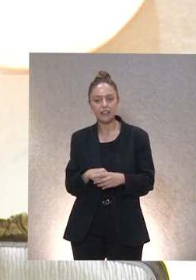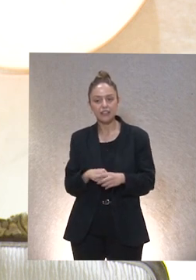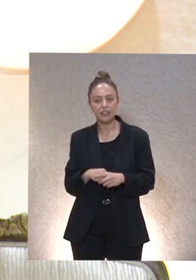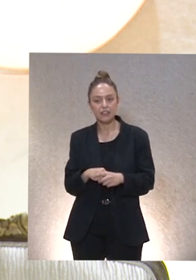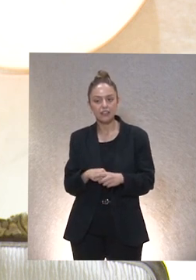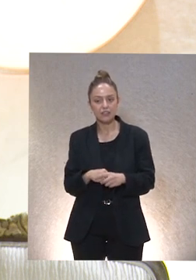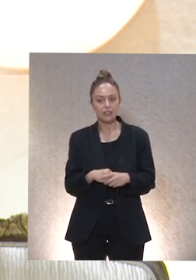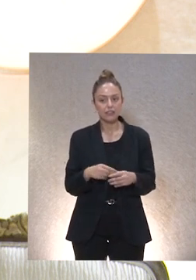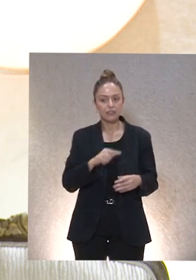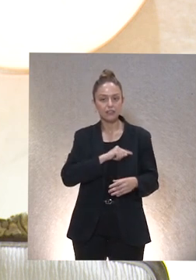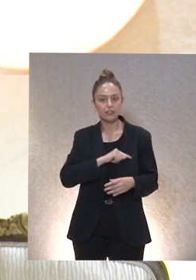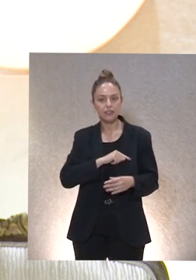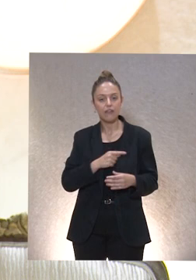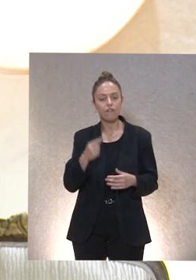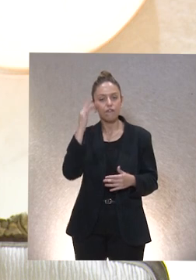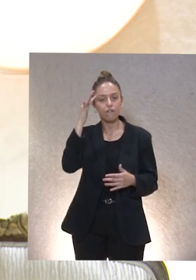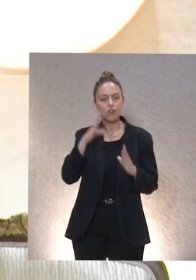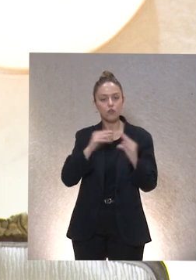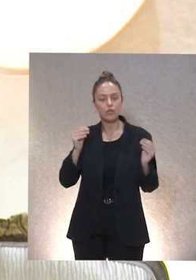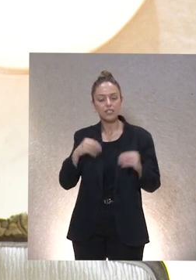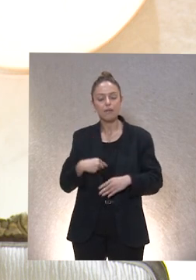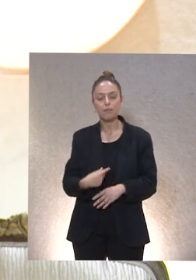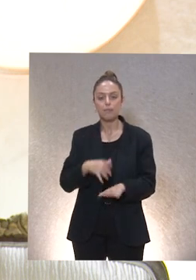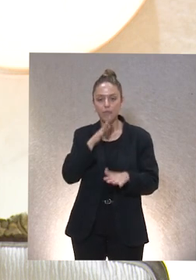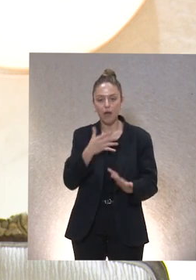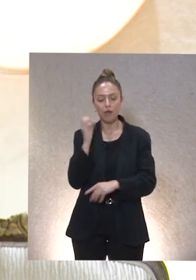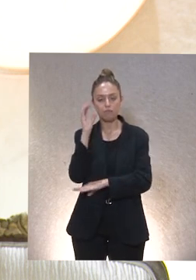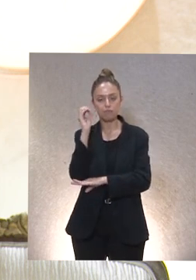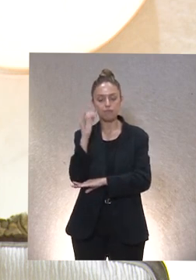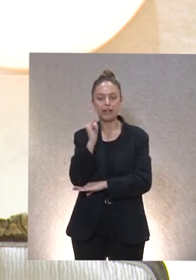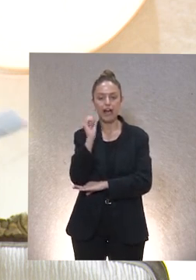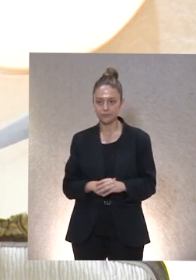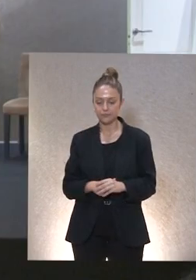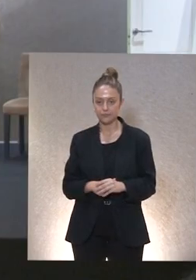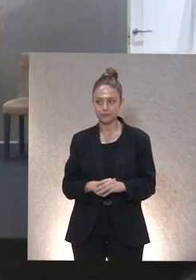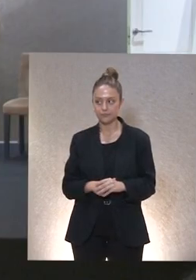Bueno, pues sin más, pues escuchamos, nos ponemos a escuchar a Javier. Muchas gracias.